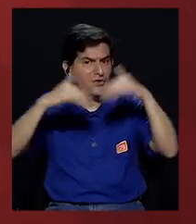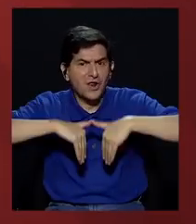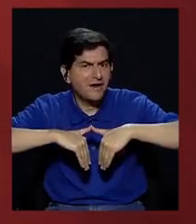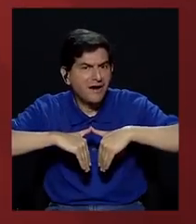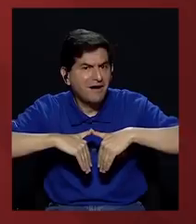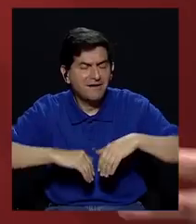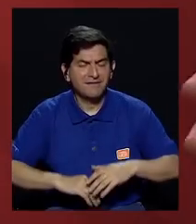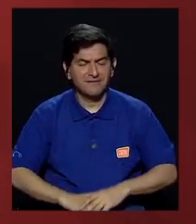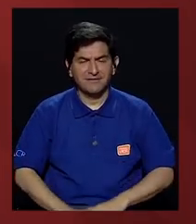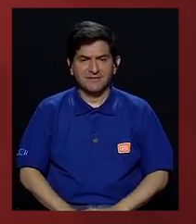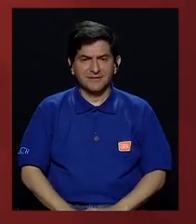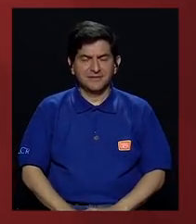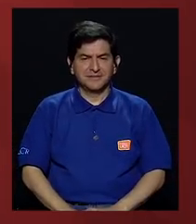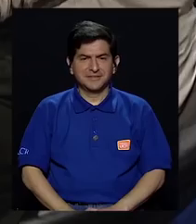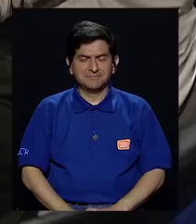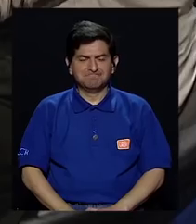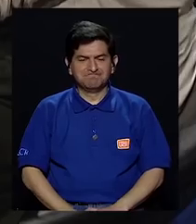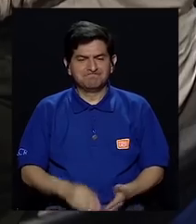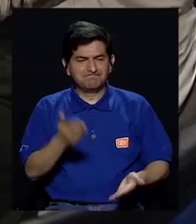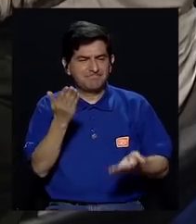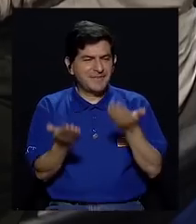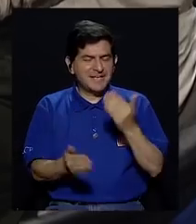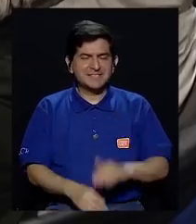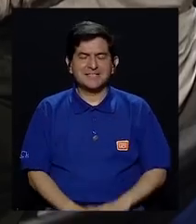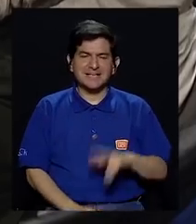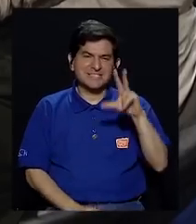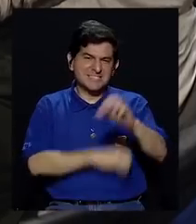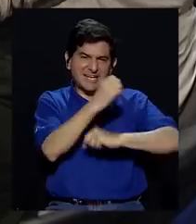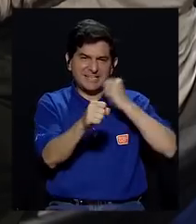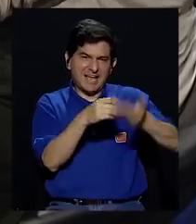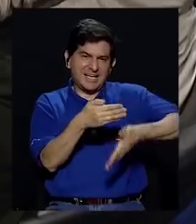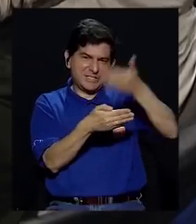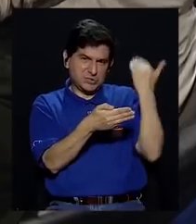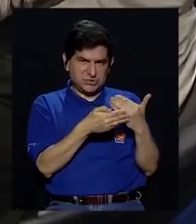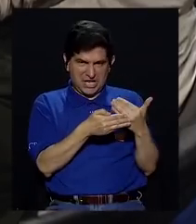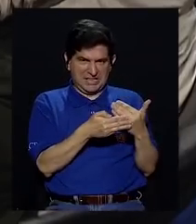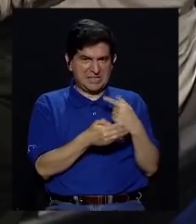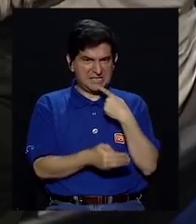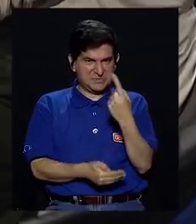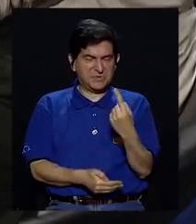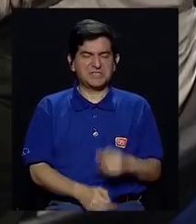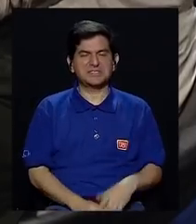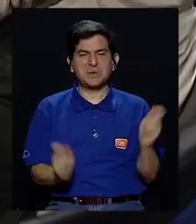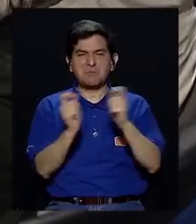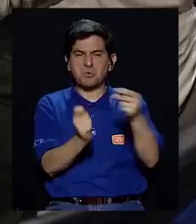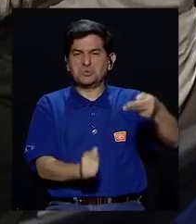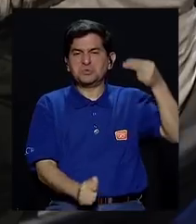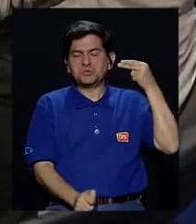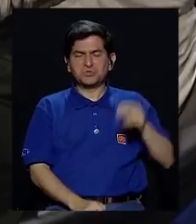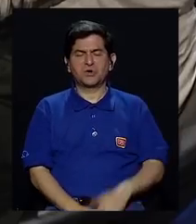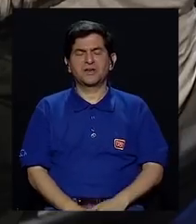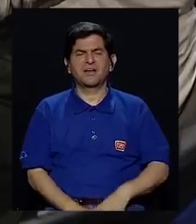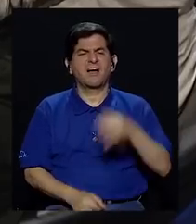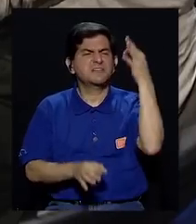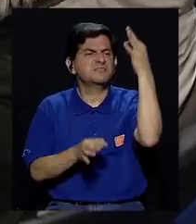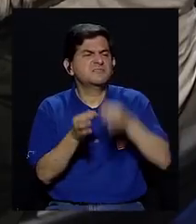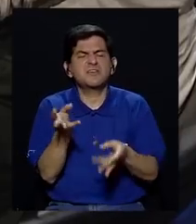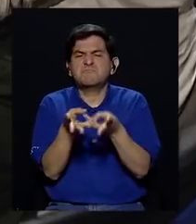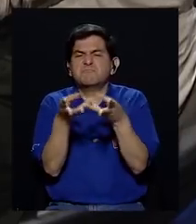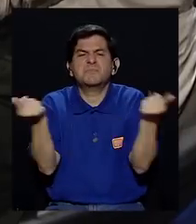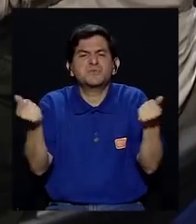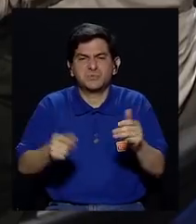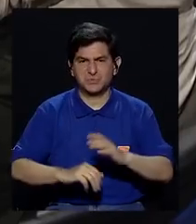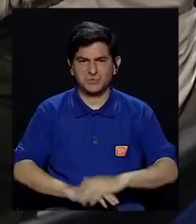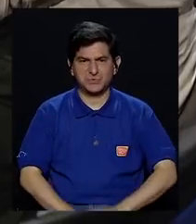existe. Es que hace tres décadas, por poner algún mito histórico, era muy sencilla la